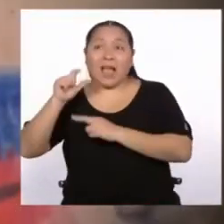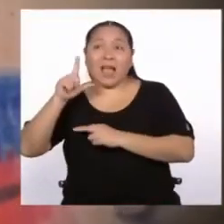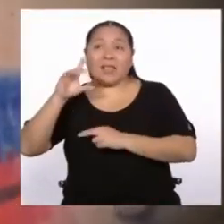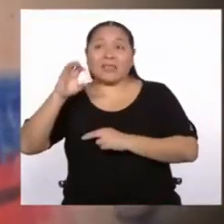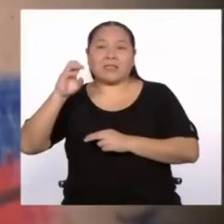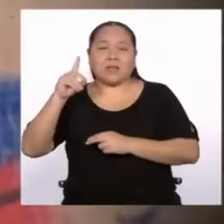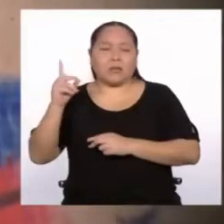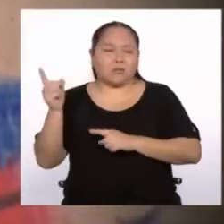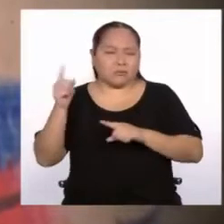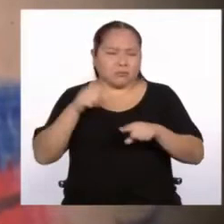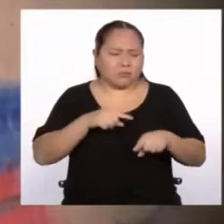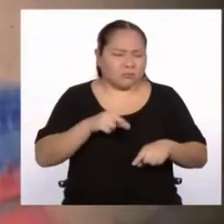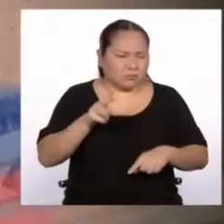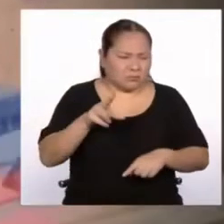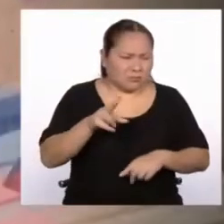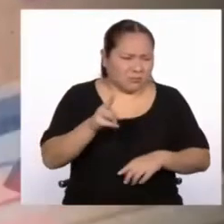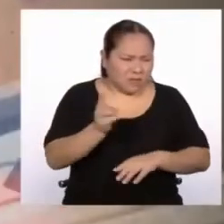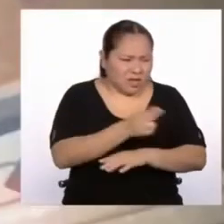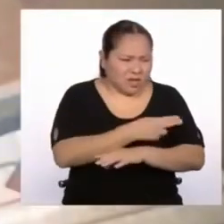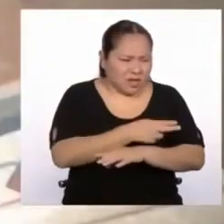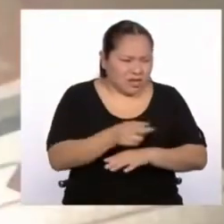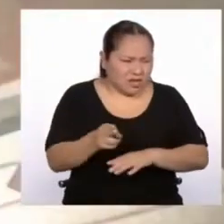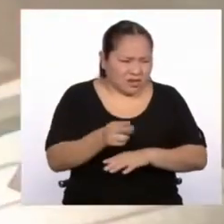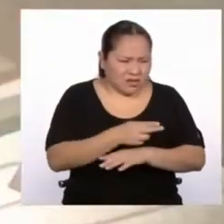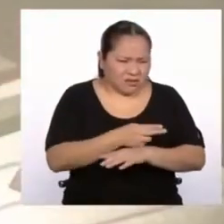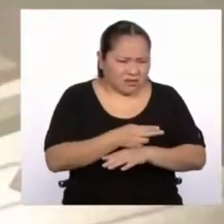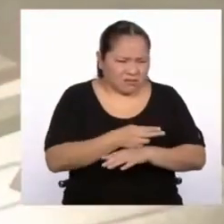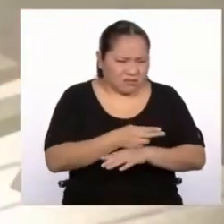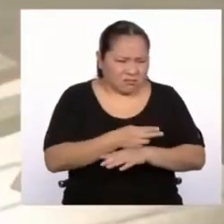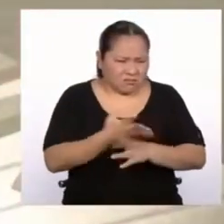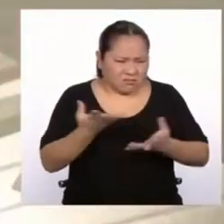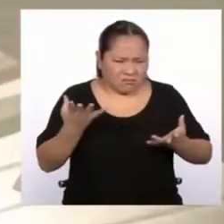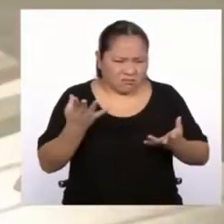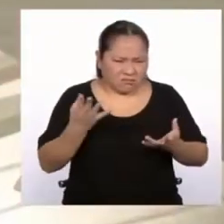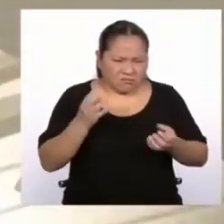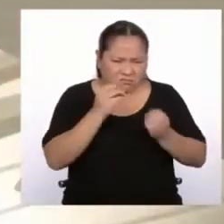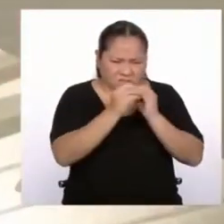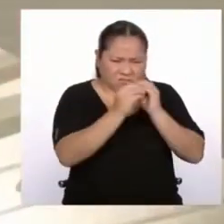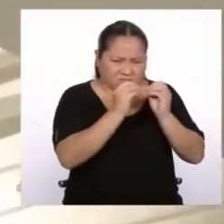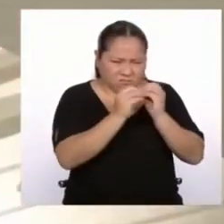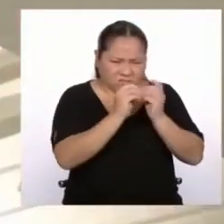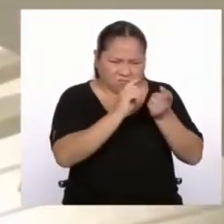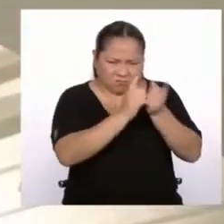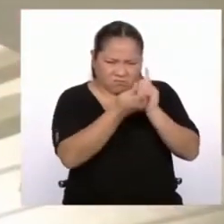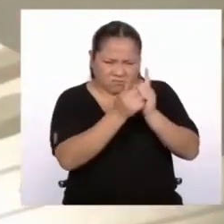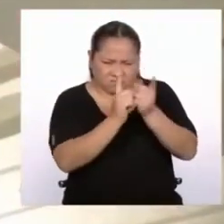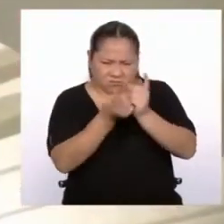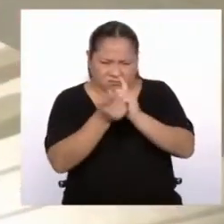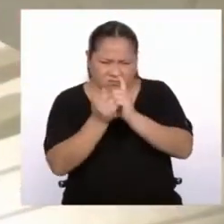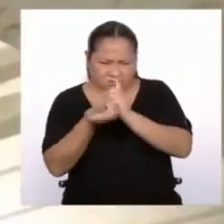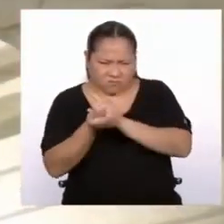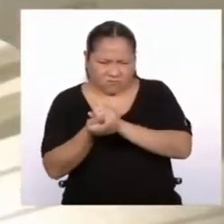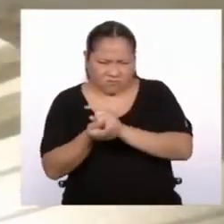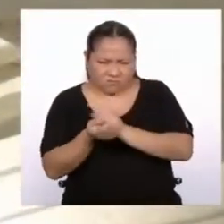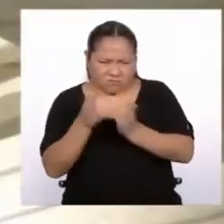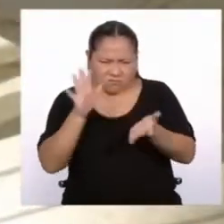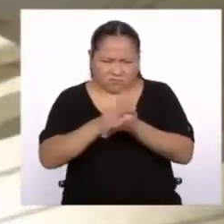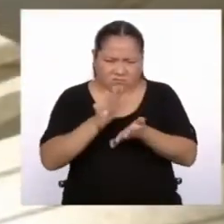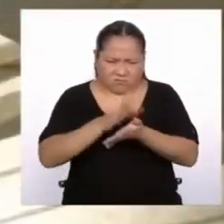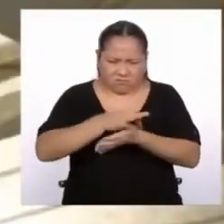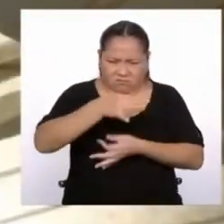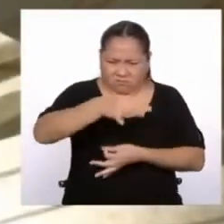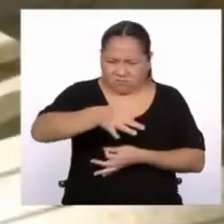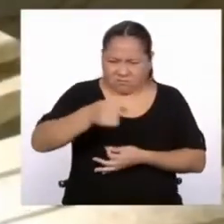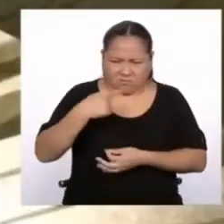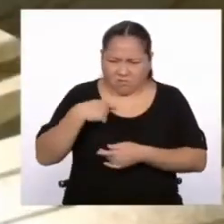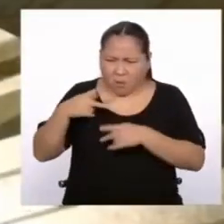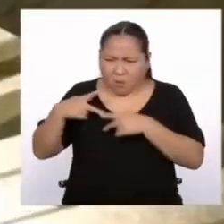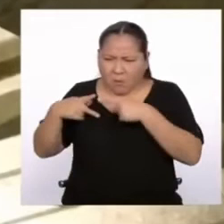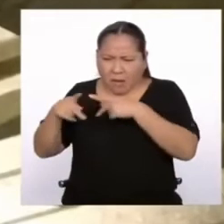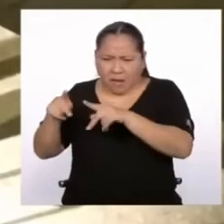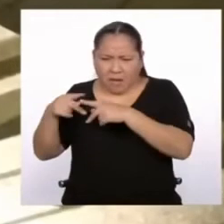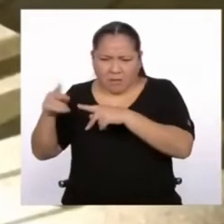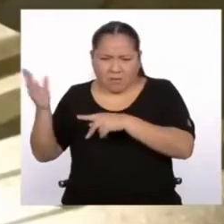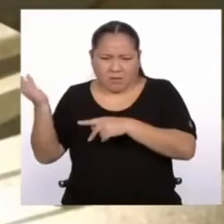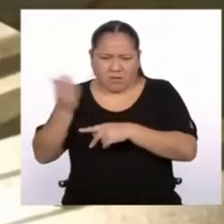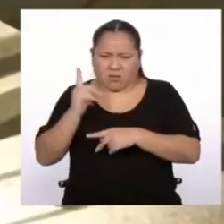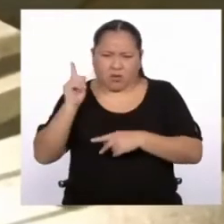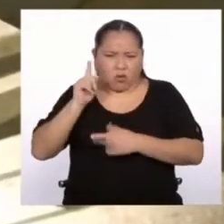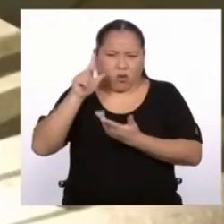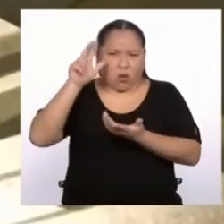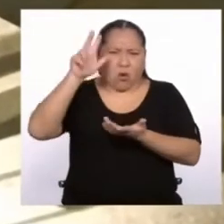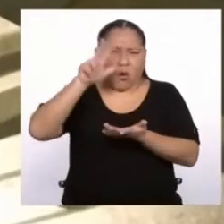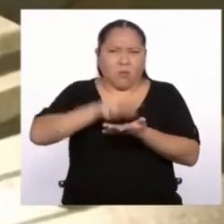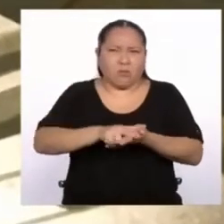panorama, ¿no? Que su himno ha sido arreglado, tocado de diferente manera, impreso, sin su permiso y sin su